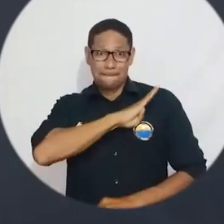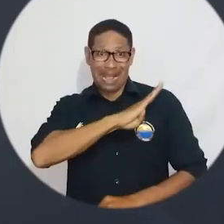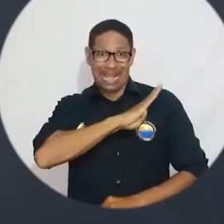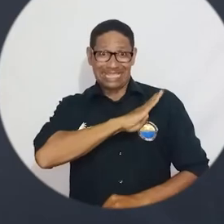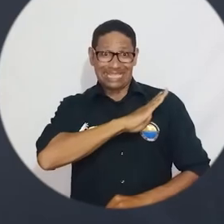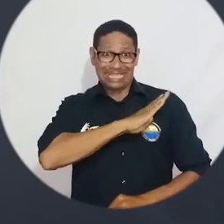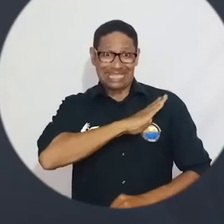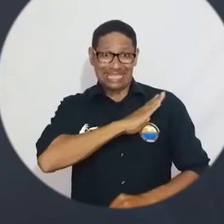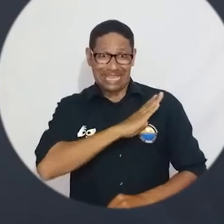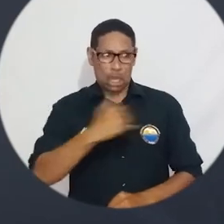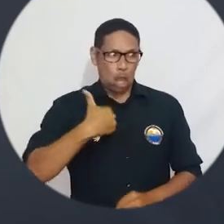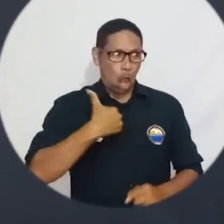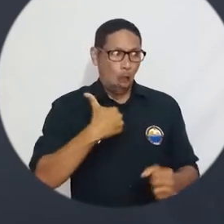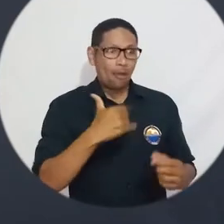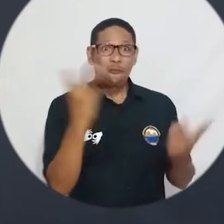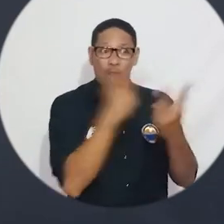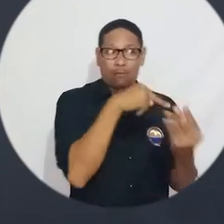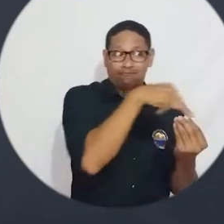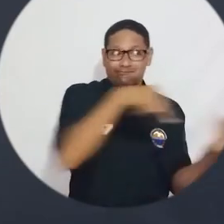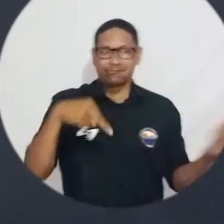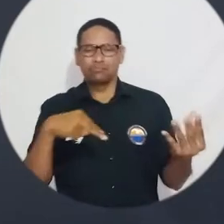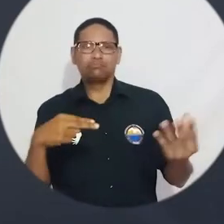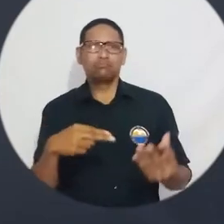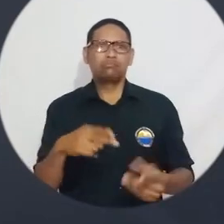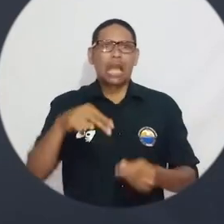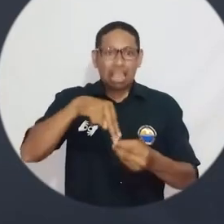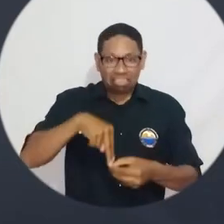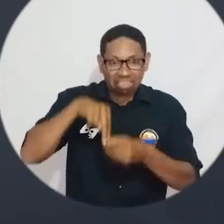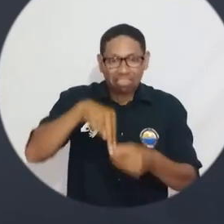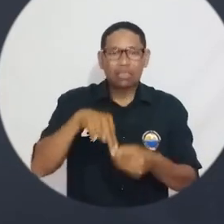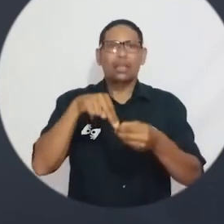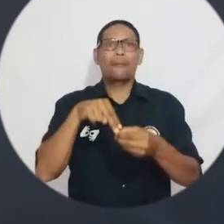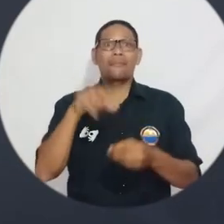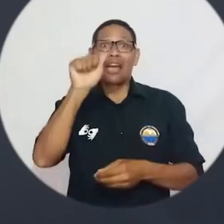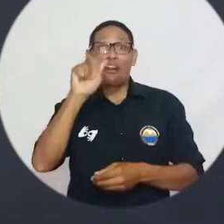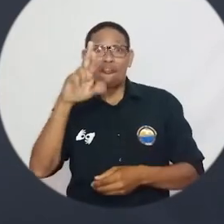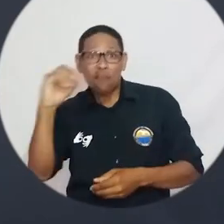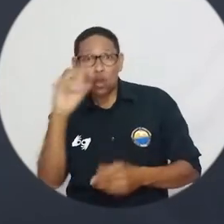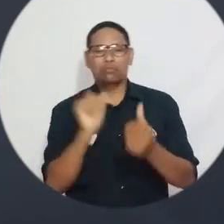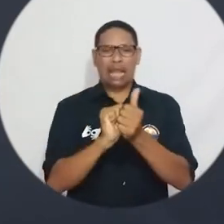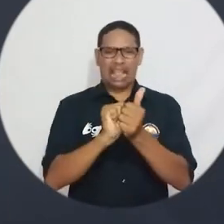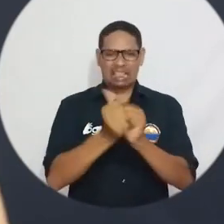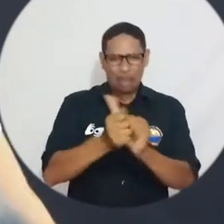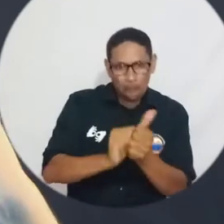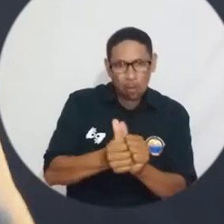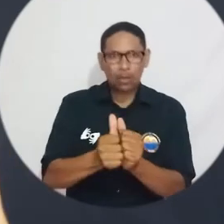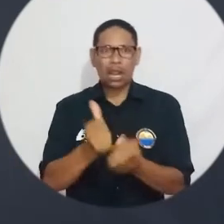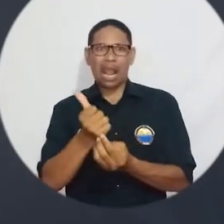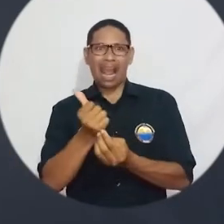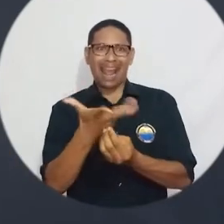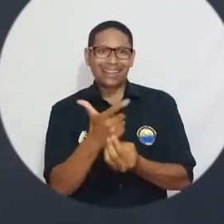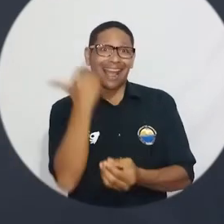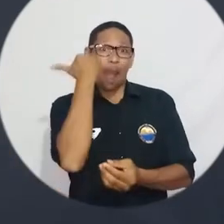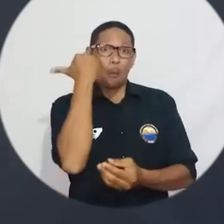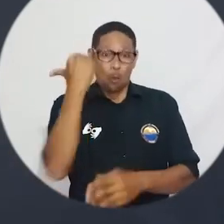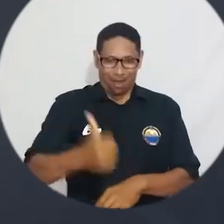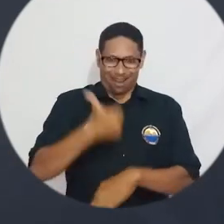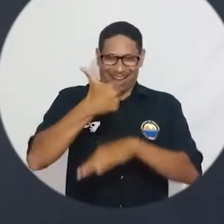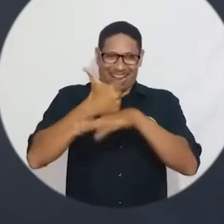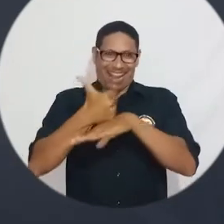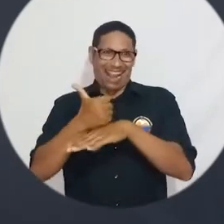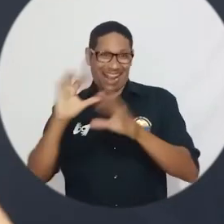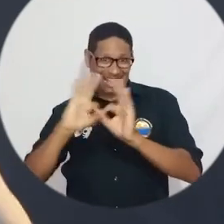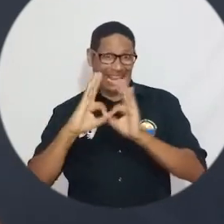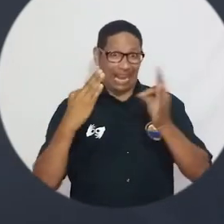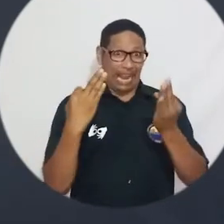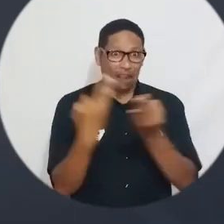desplazados, indígenas, afrocolombianos, mujeres cabeza de familia, deportistas, artistas y pertenecientes